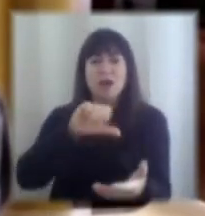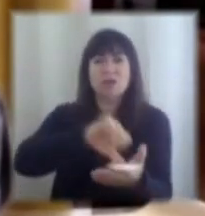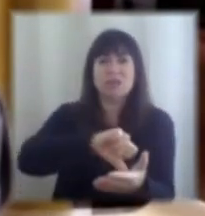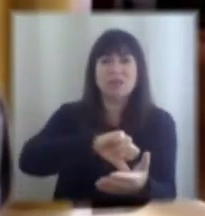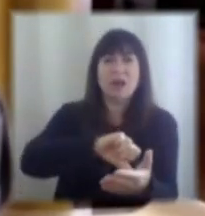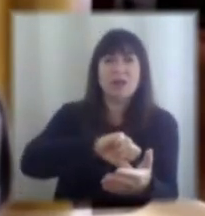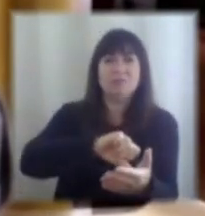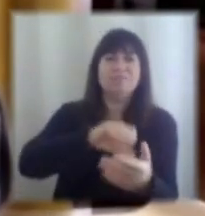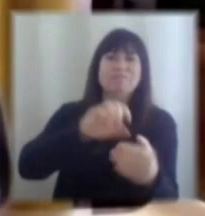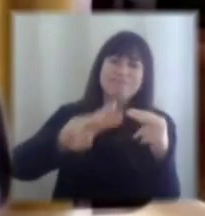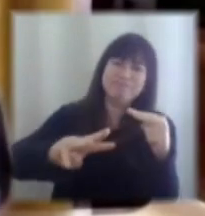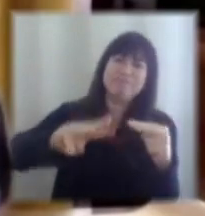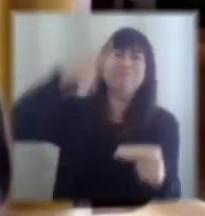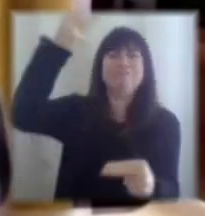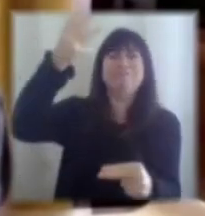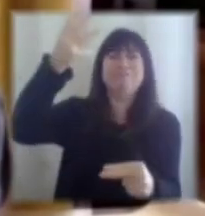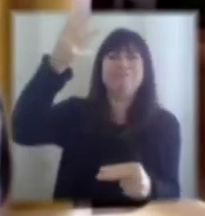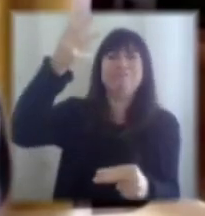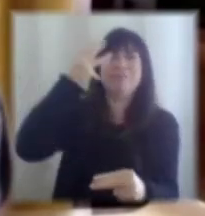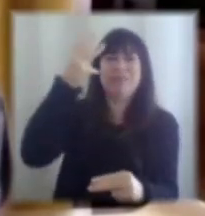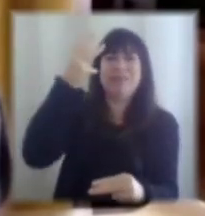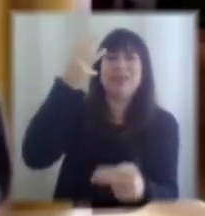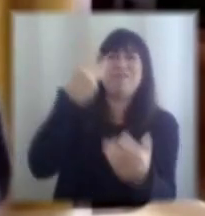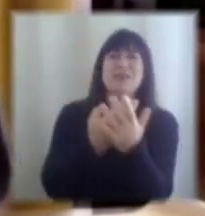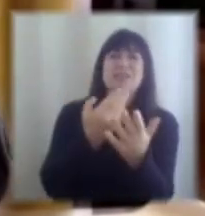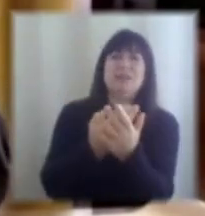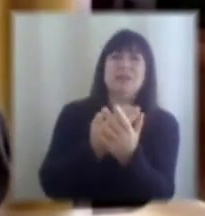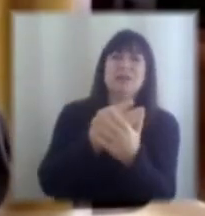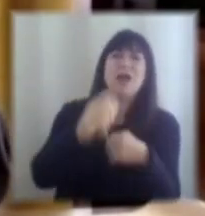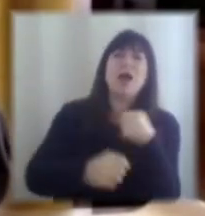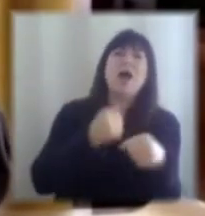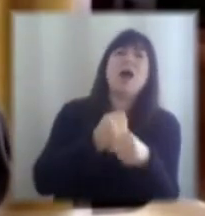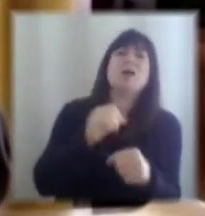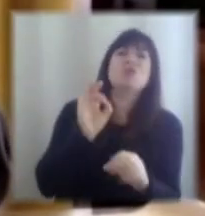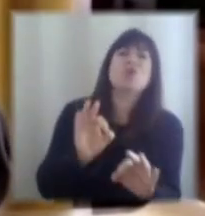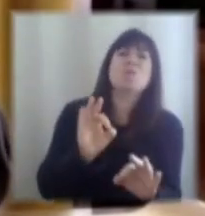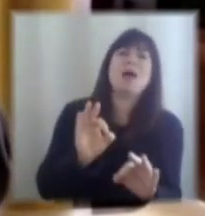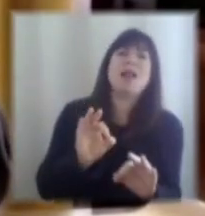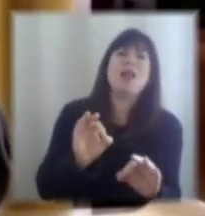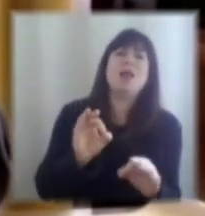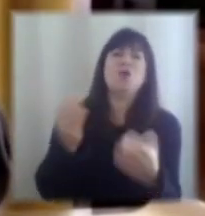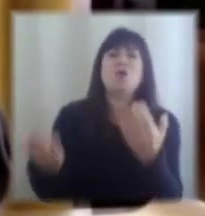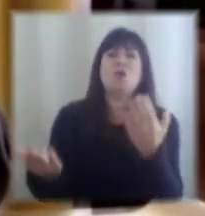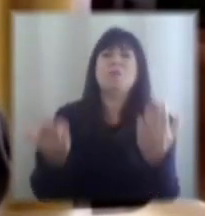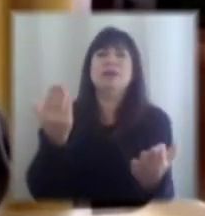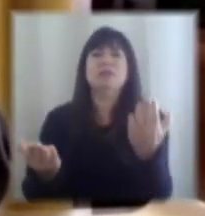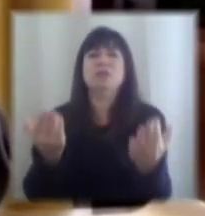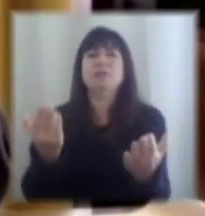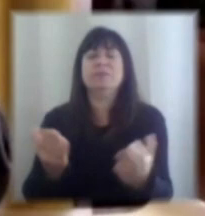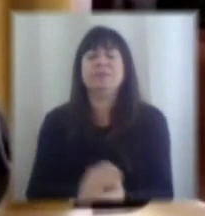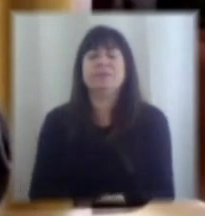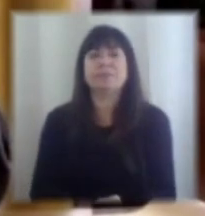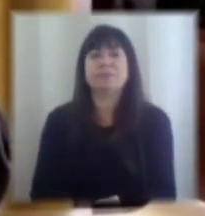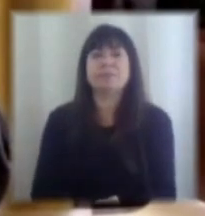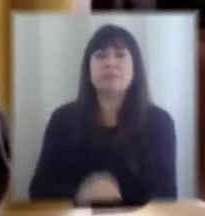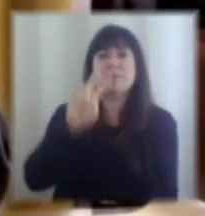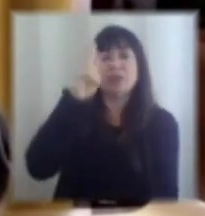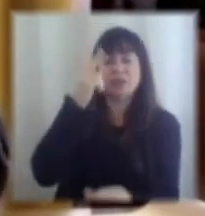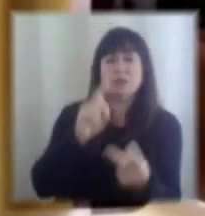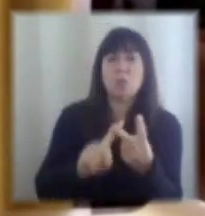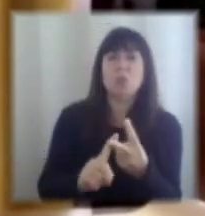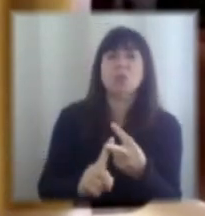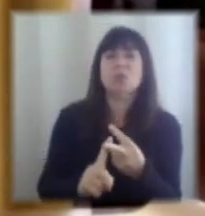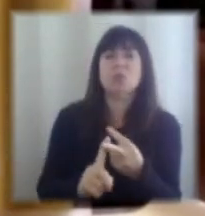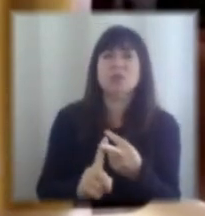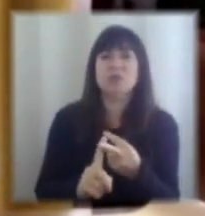multiplicando por 3.5 veces respecto a un año normal me parece a mí quizás una medida de éxito relevante y lo segundo Bernardo porque